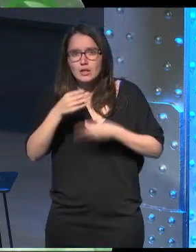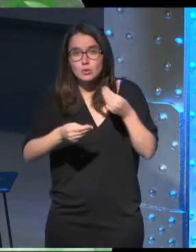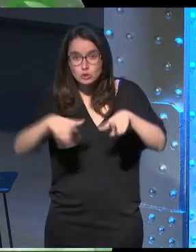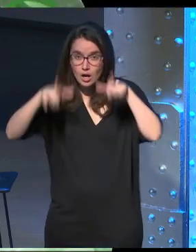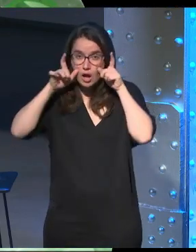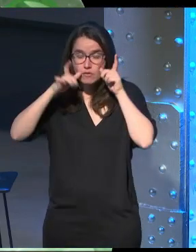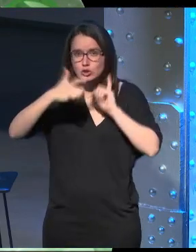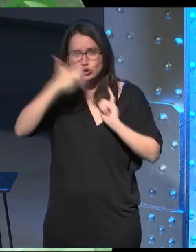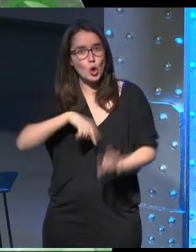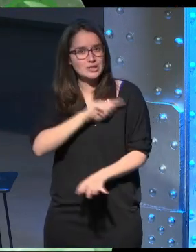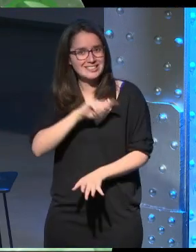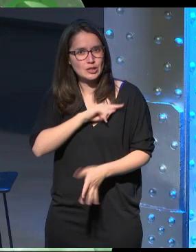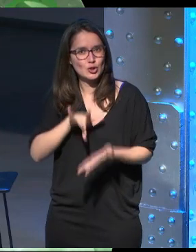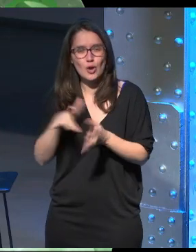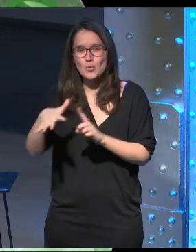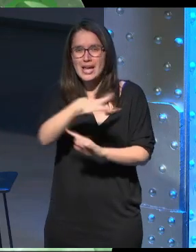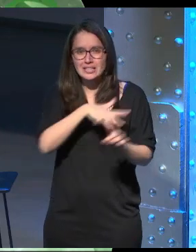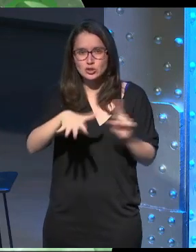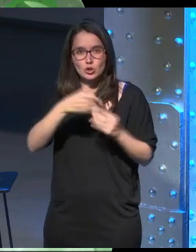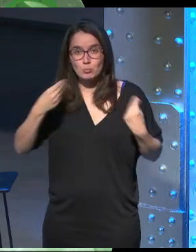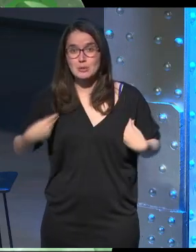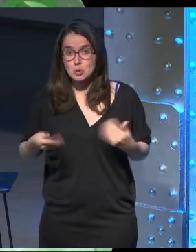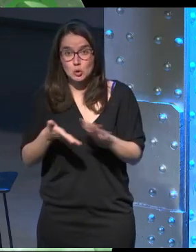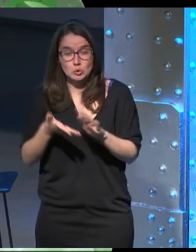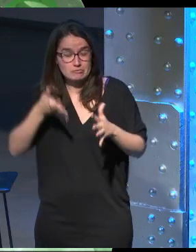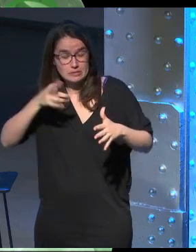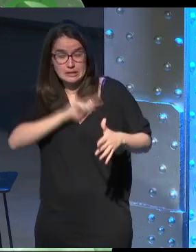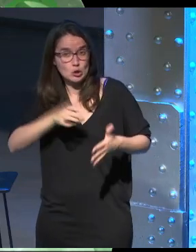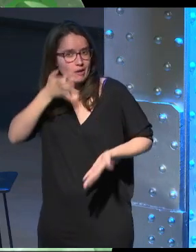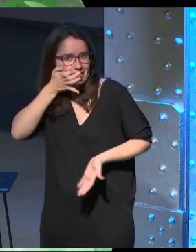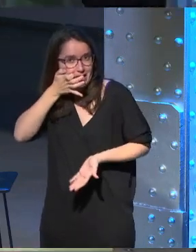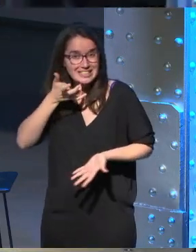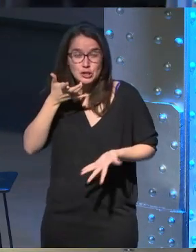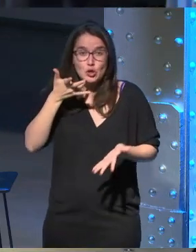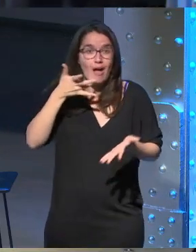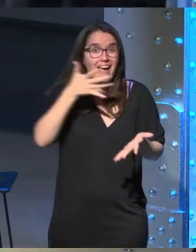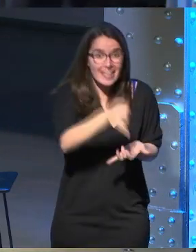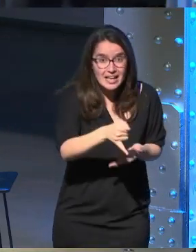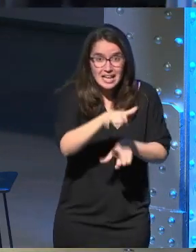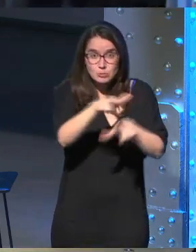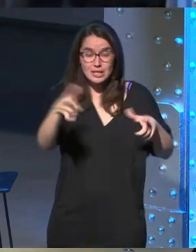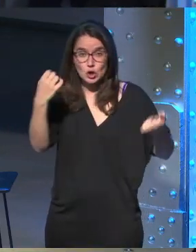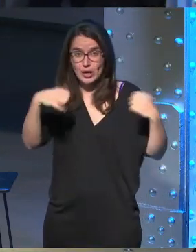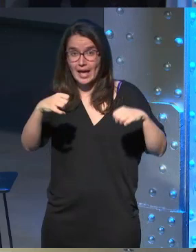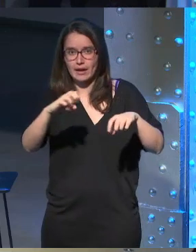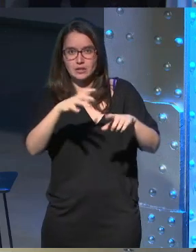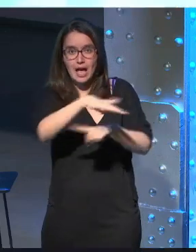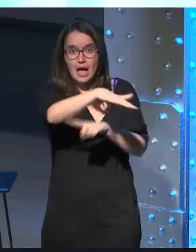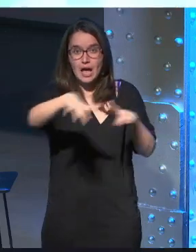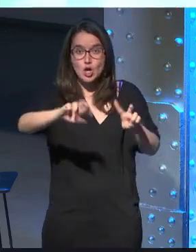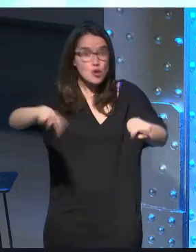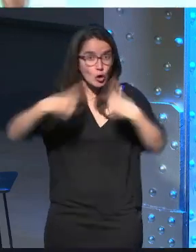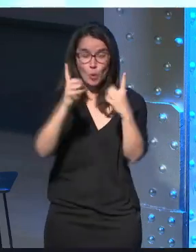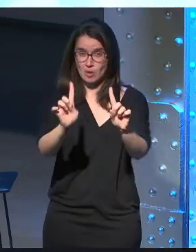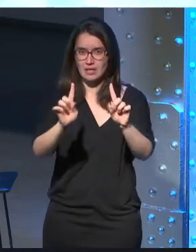ponemos las gafas yo siento que estoy en un entorno al igual que lo siento en la realidad entonces si yo estoy ahí ¿por qué los personajes que estoy viendo alrededor mío no me